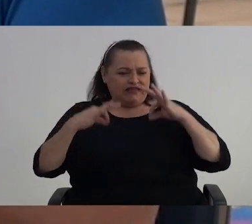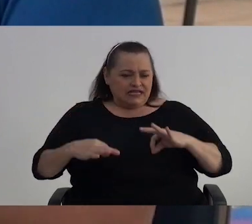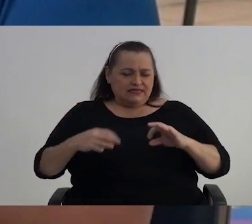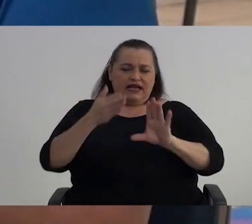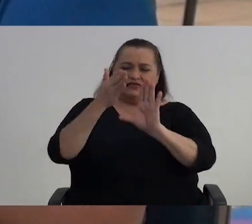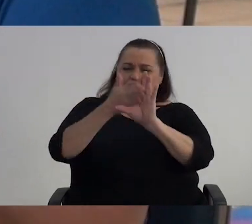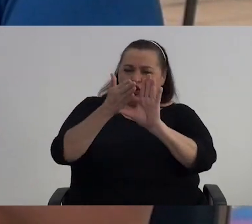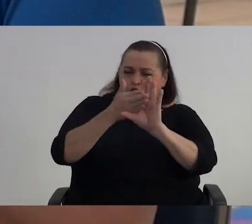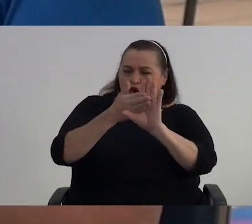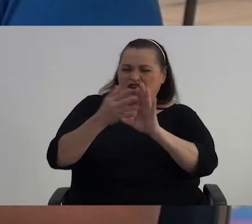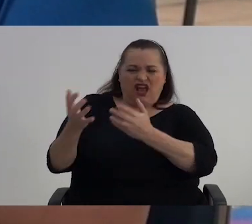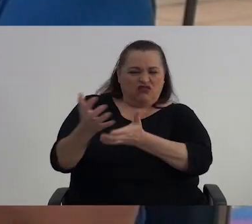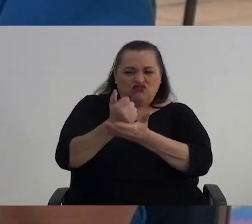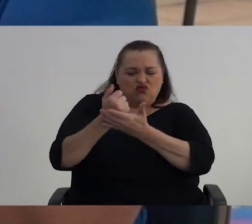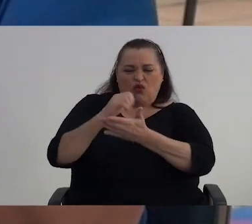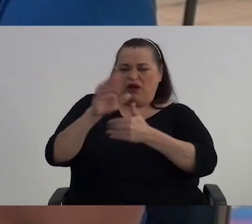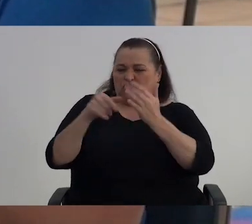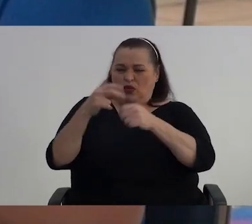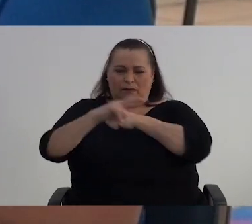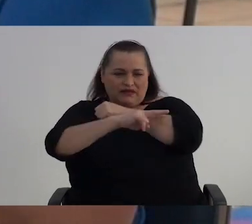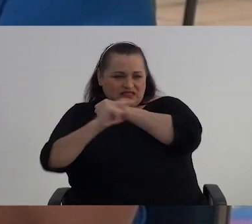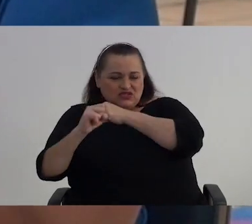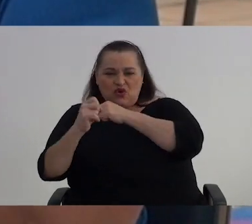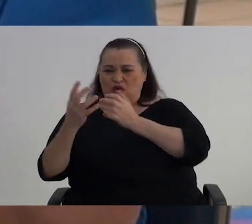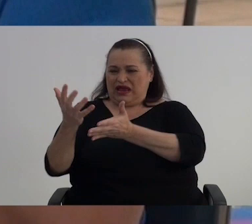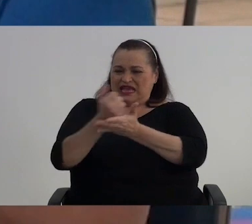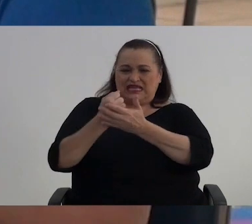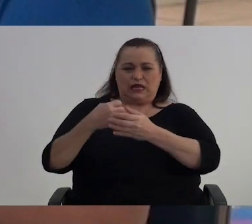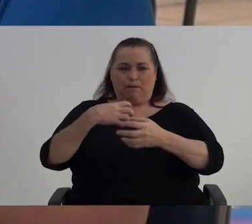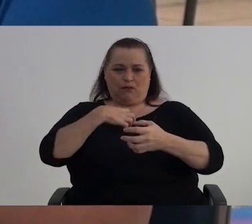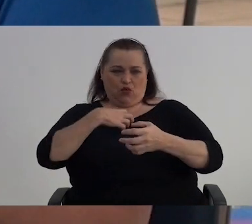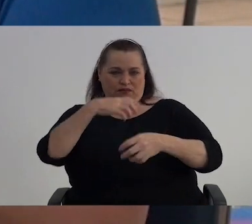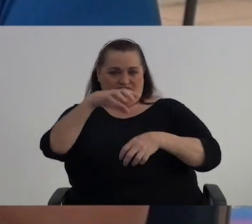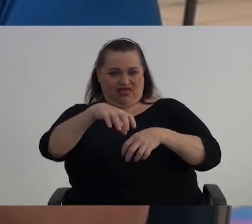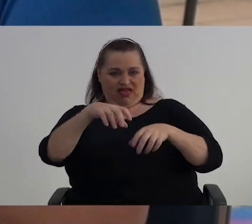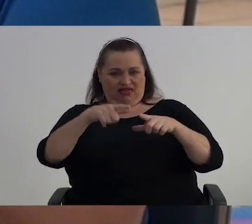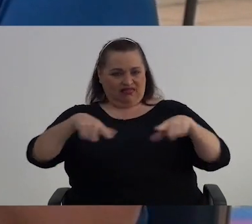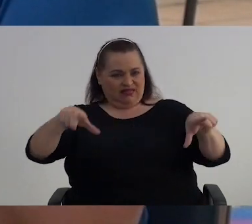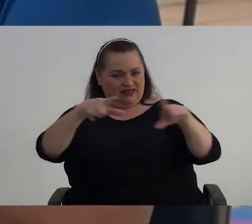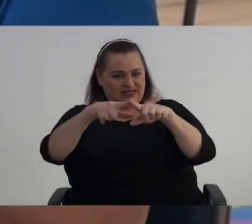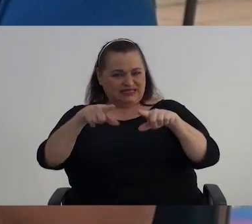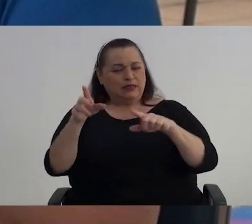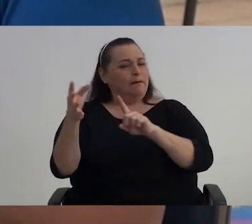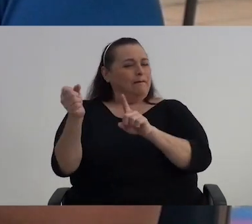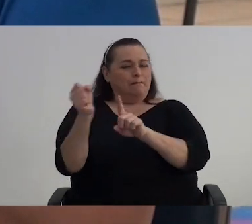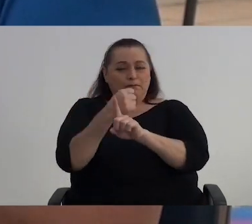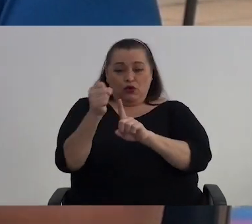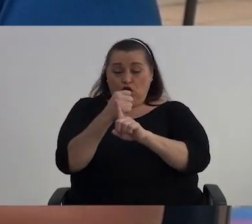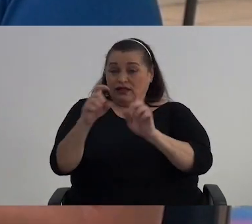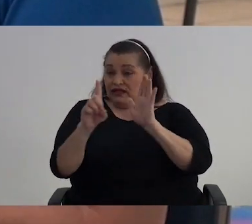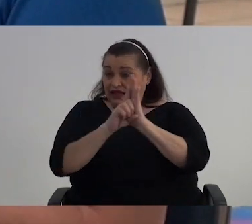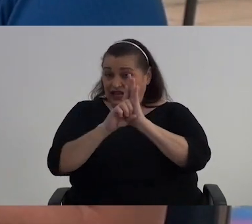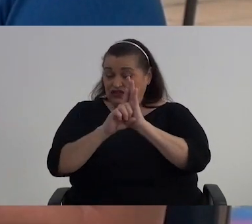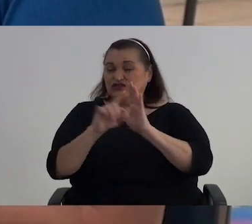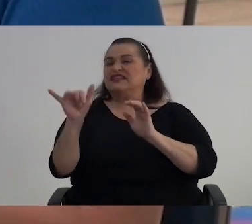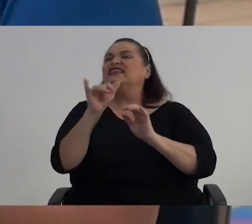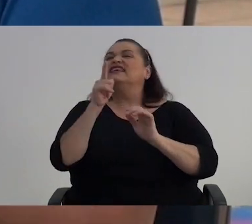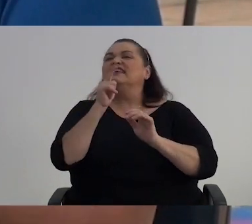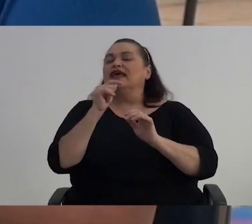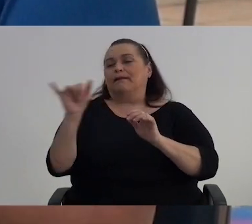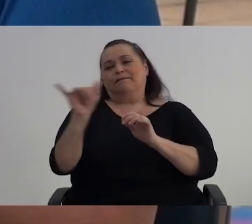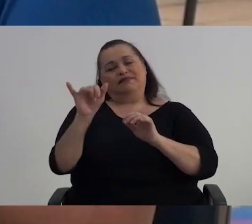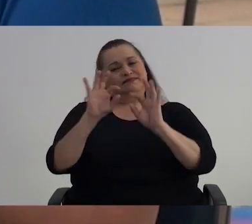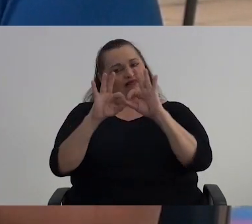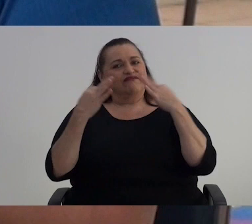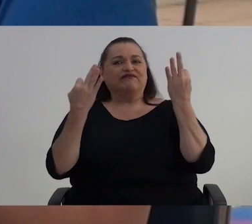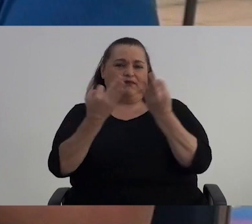De trabajar Y a lo largo Psicológica Patrimonial Les roban Les pensión Les quitan Sus propiedades Los que violentan Sus derechos Es su propia familia Y